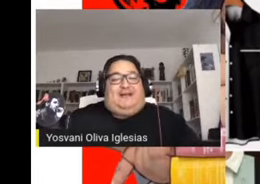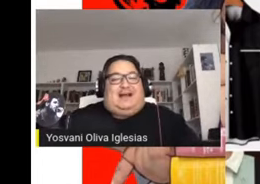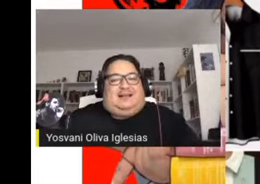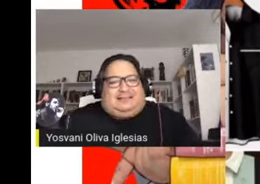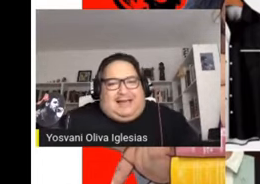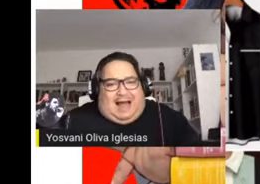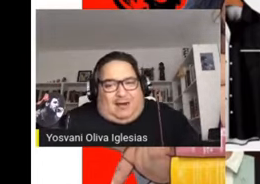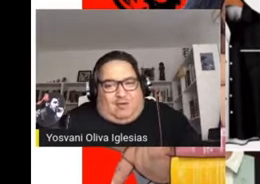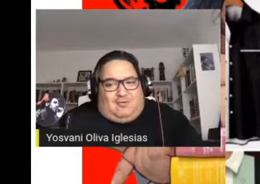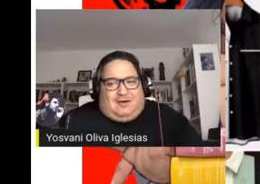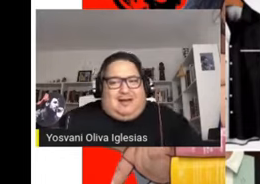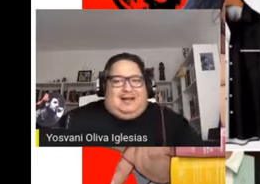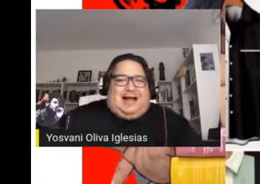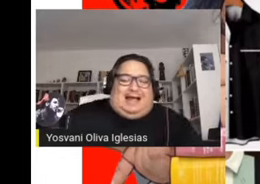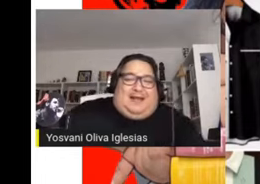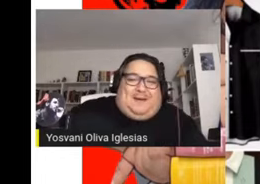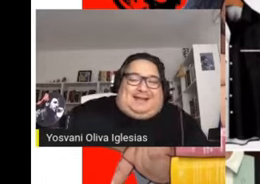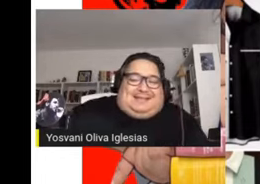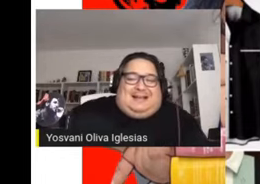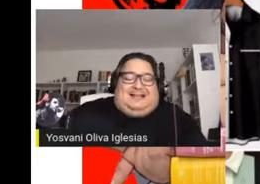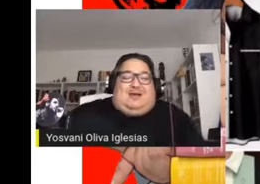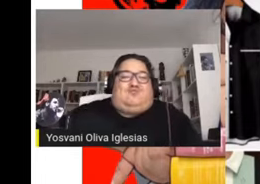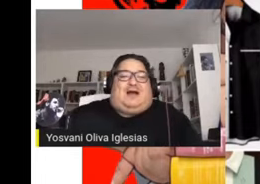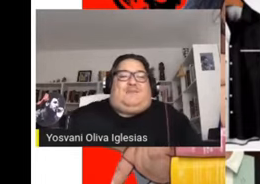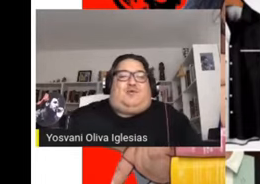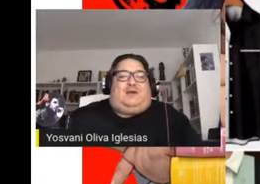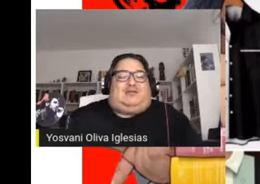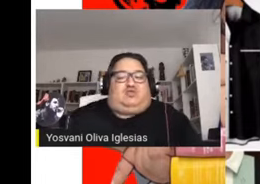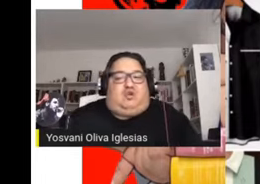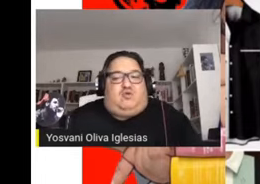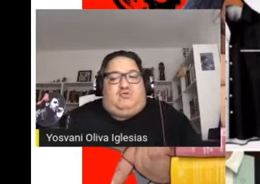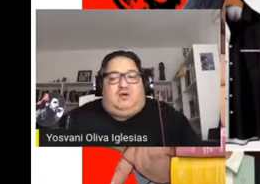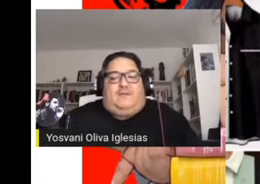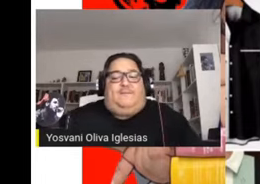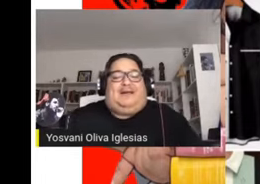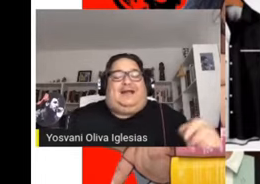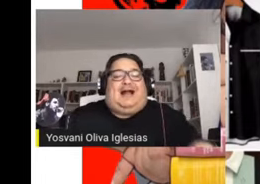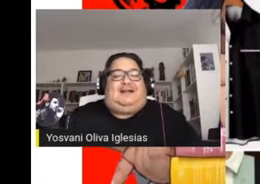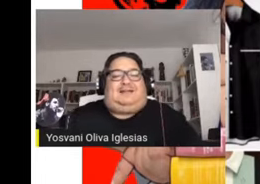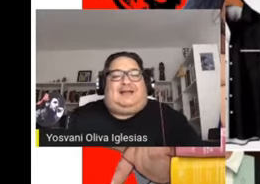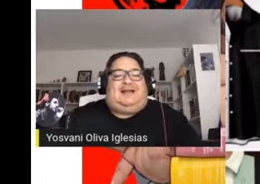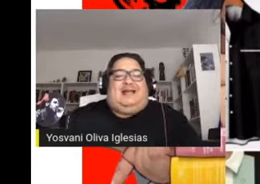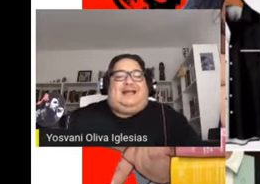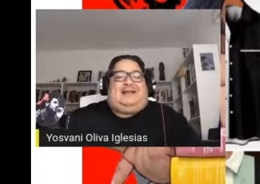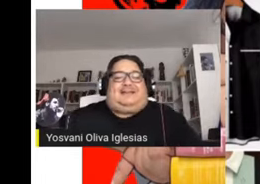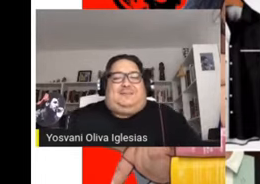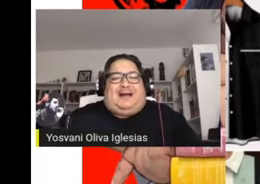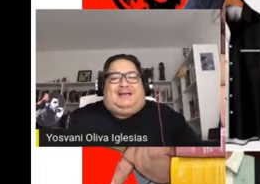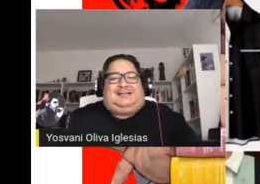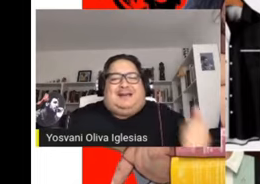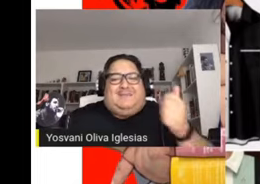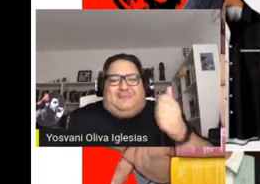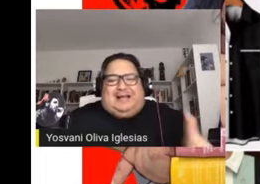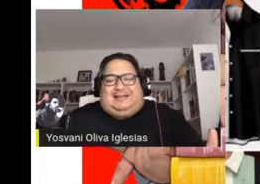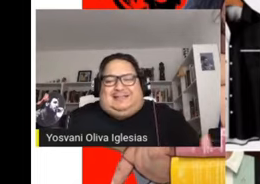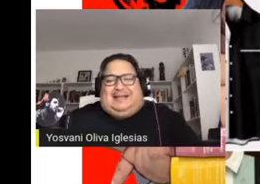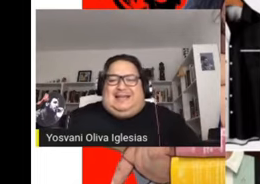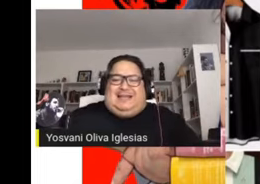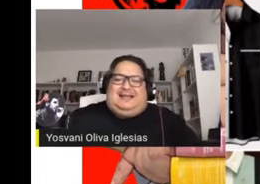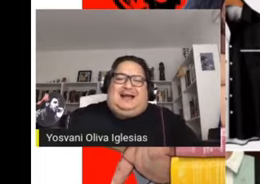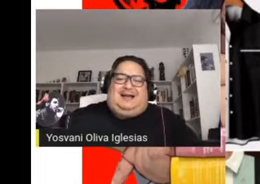y que financiaron, además de una población migrante en este país,